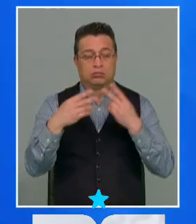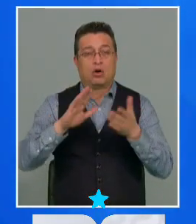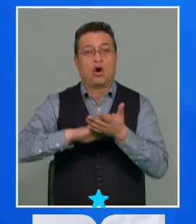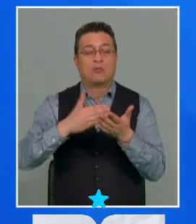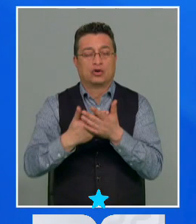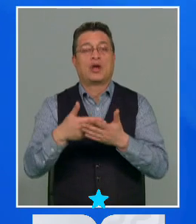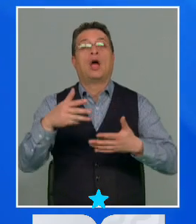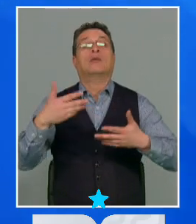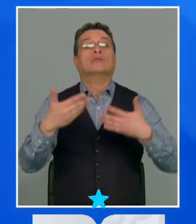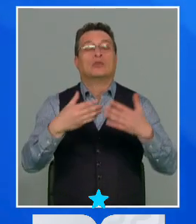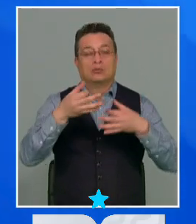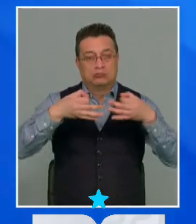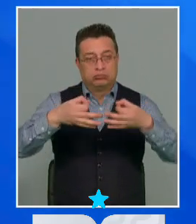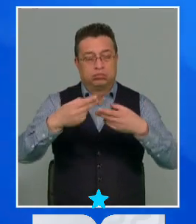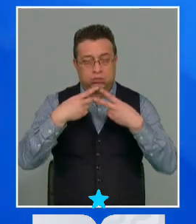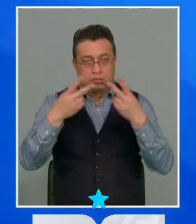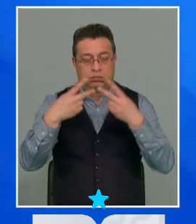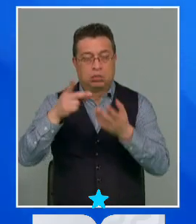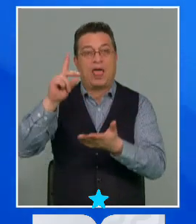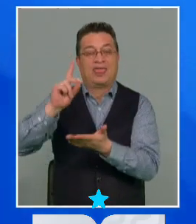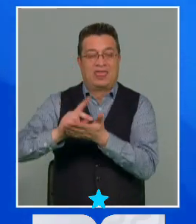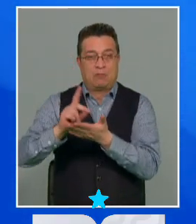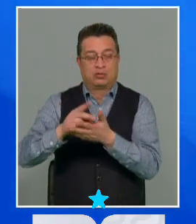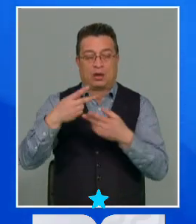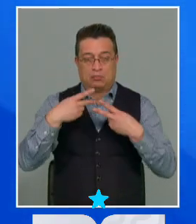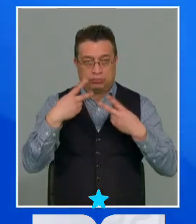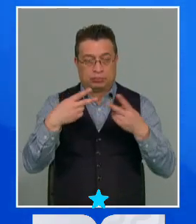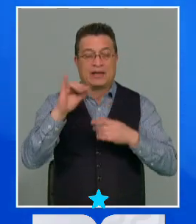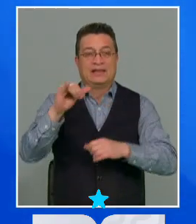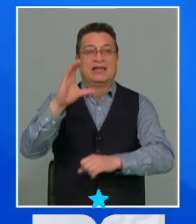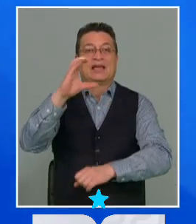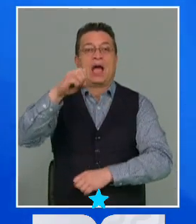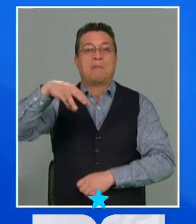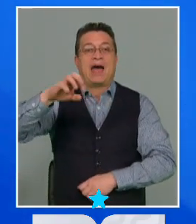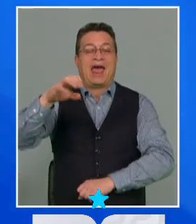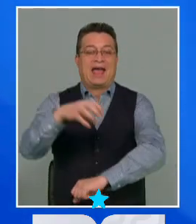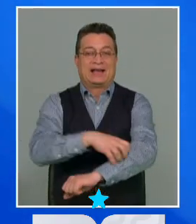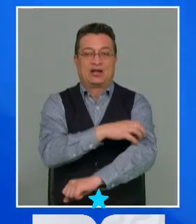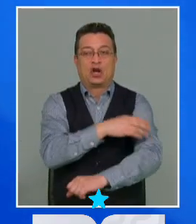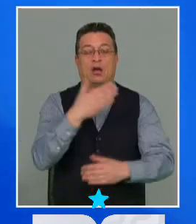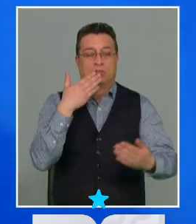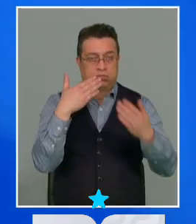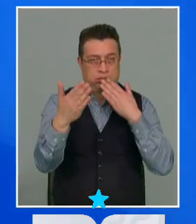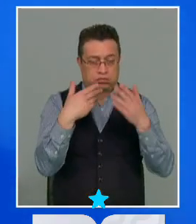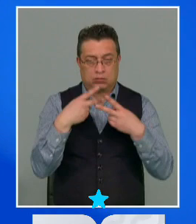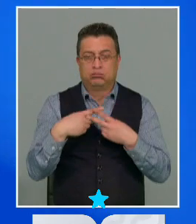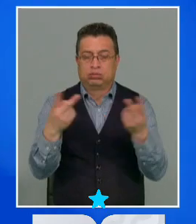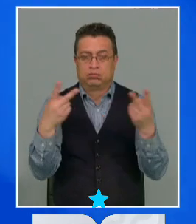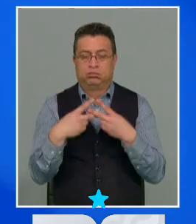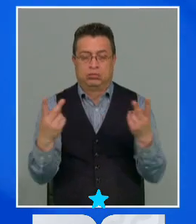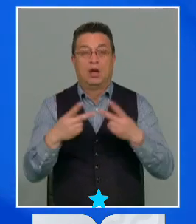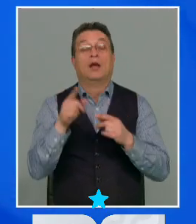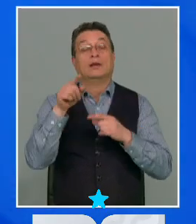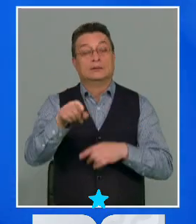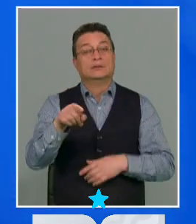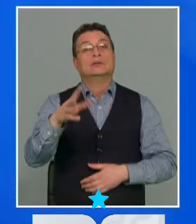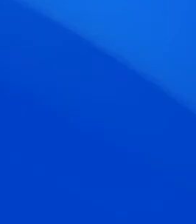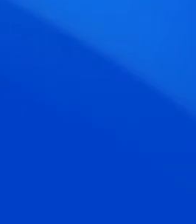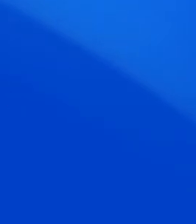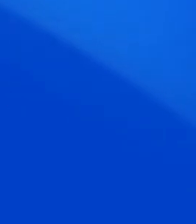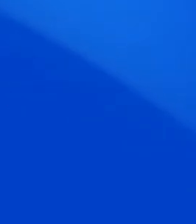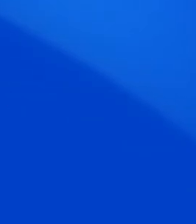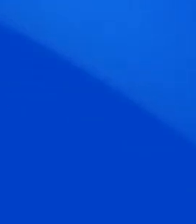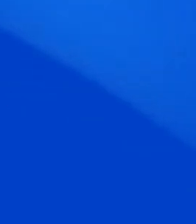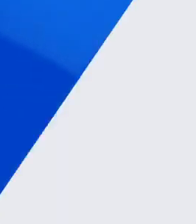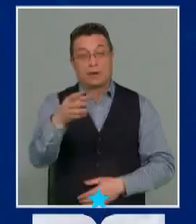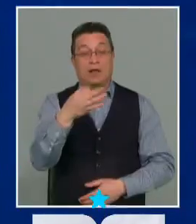de la República ante el Congreso de Diputadas y Diputados y la Cámara de las Regiones. Vamos a cerrar un poquito, nos quedan varias normas, pero Marisol, aquí se